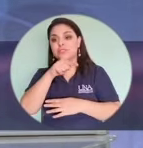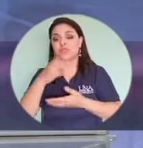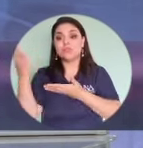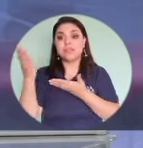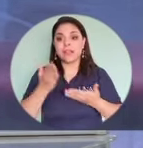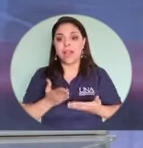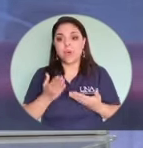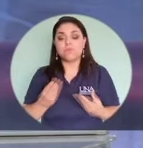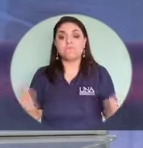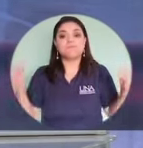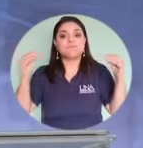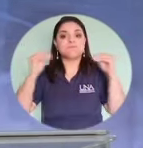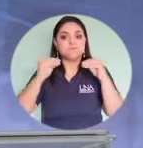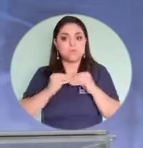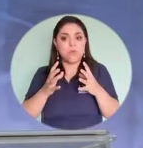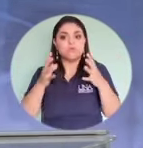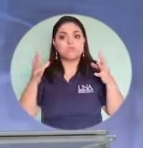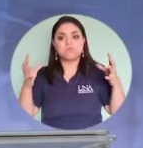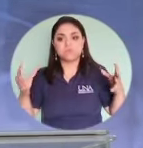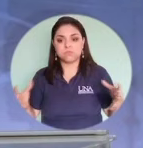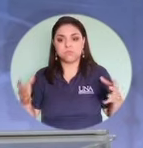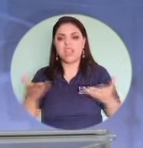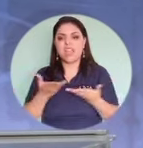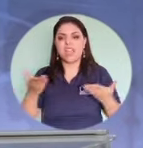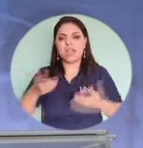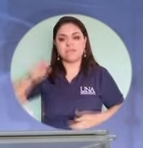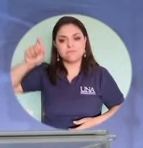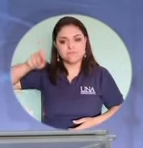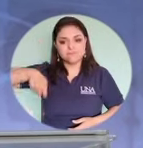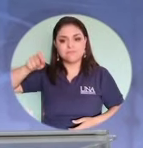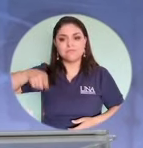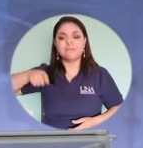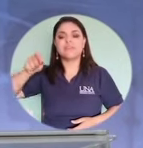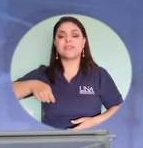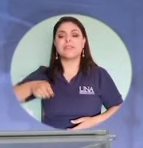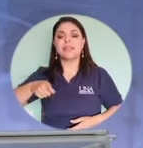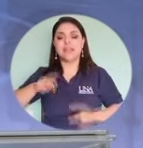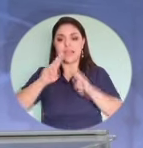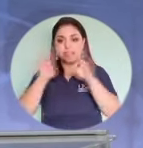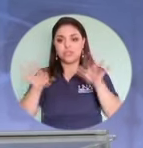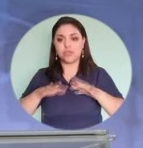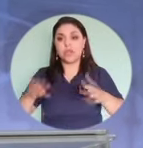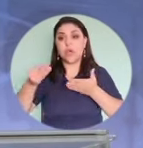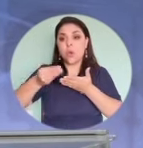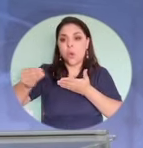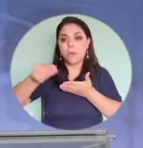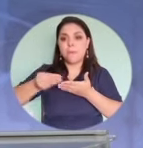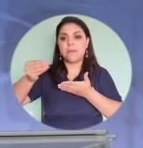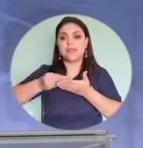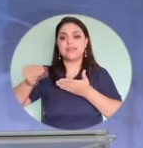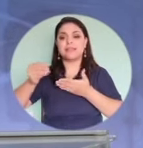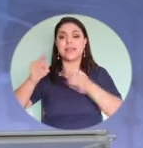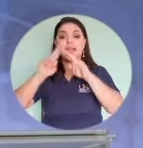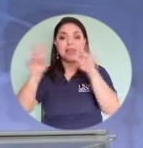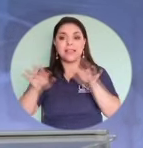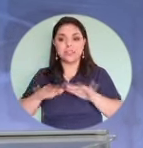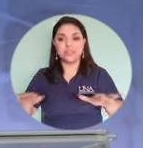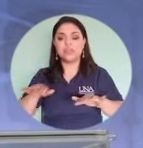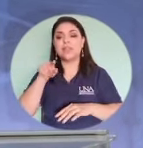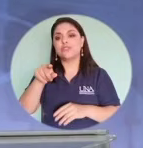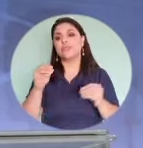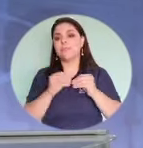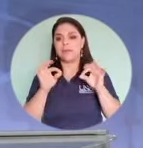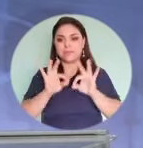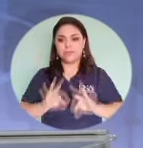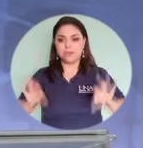Un aumento importante en el tema de las transacciones electrónicas y las compras electrónicas y pues todavía se hizo más